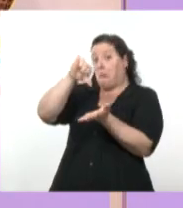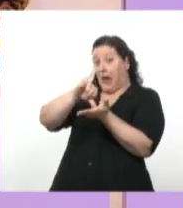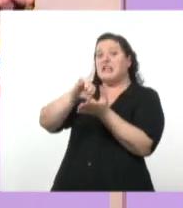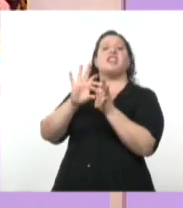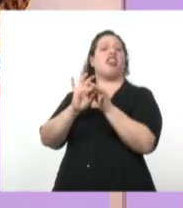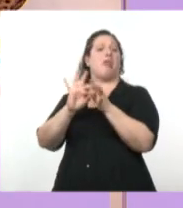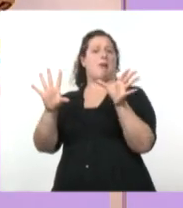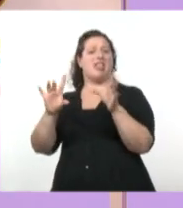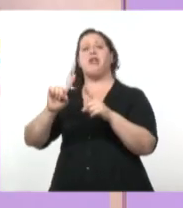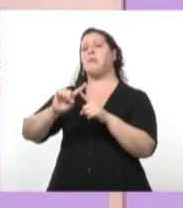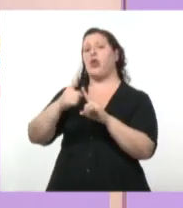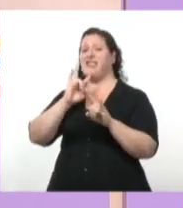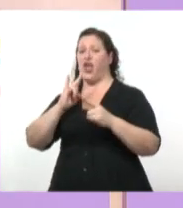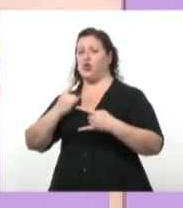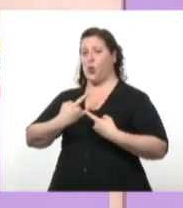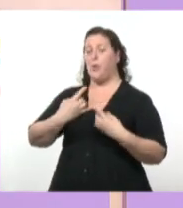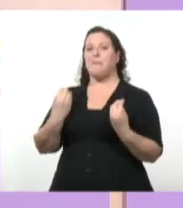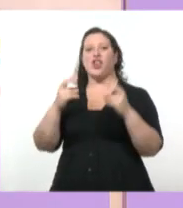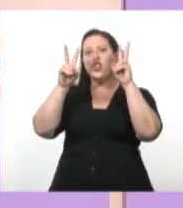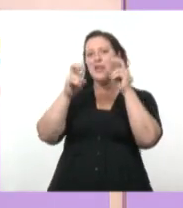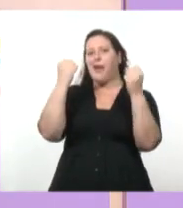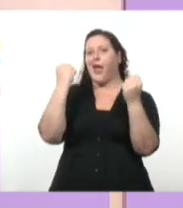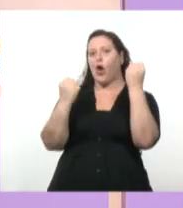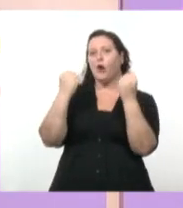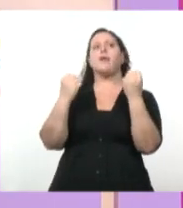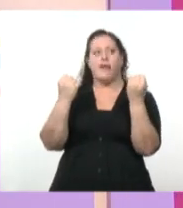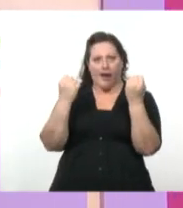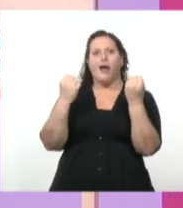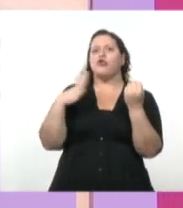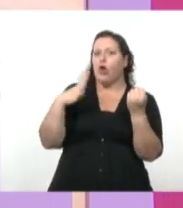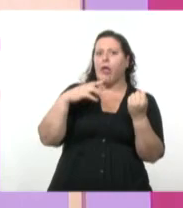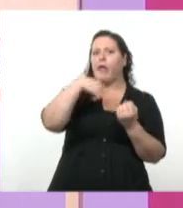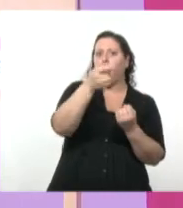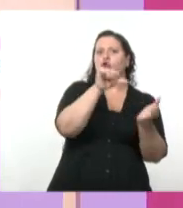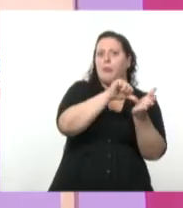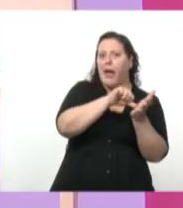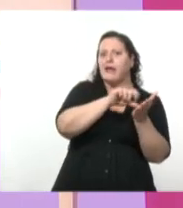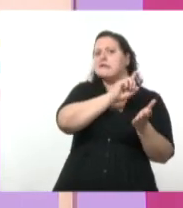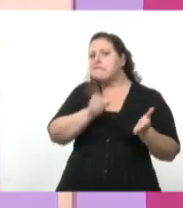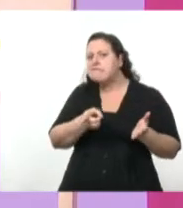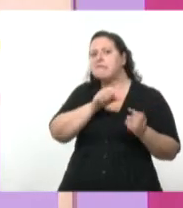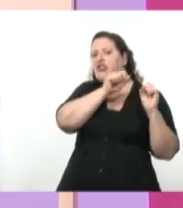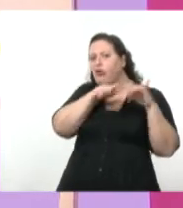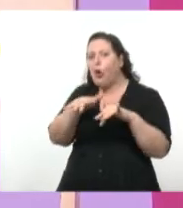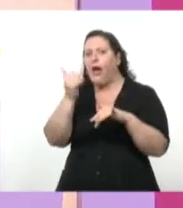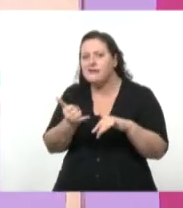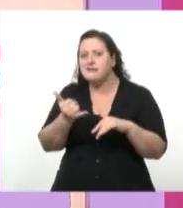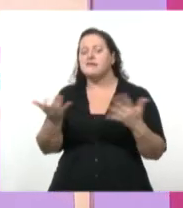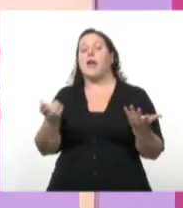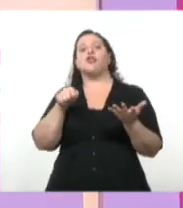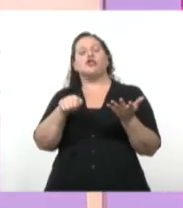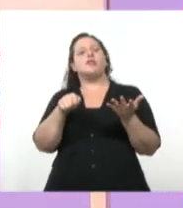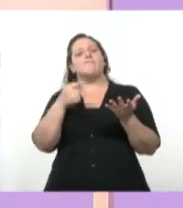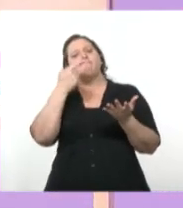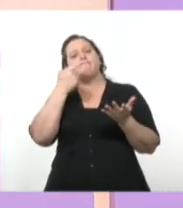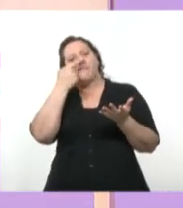dependiendo de otros países. Digamos, es un concepto, es una categoría que se utiliza para pensar las relaciones de dependencia entre los países luego